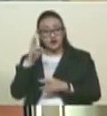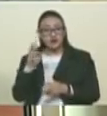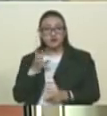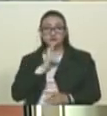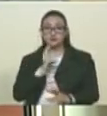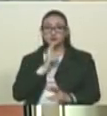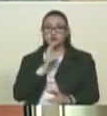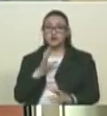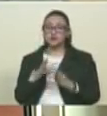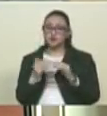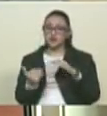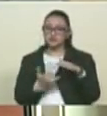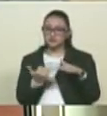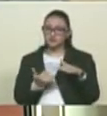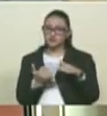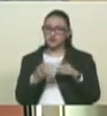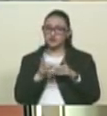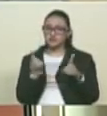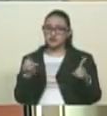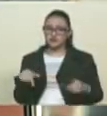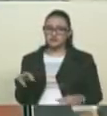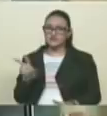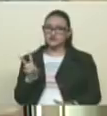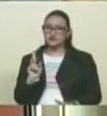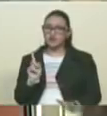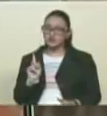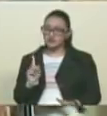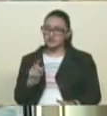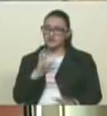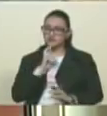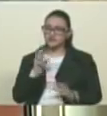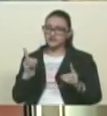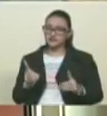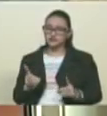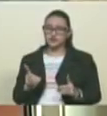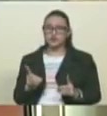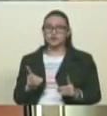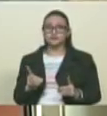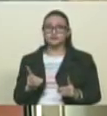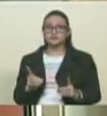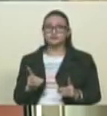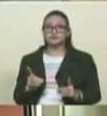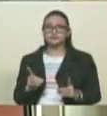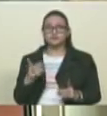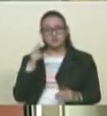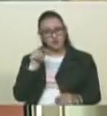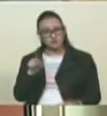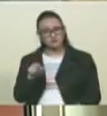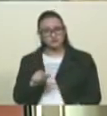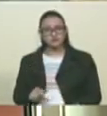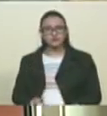las instituciones democráticas de Venezuela tienen que tomar cartas en el asunto. A eso es que nos referimos específicamente.